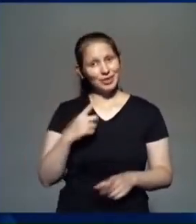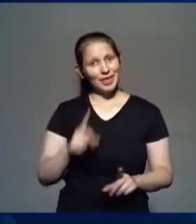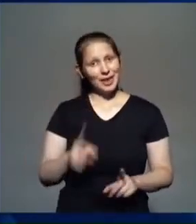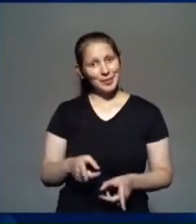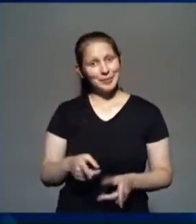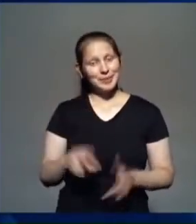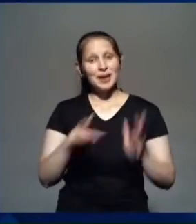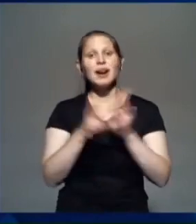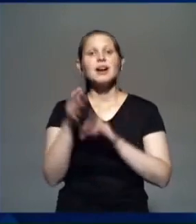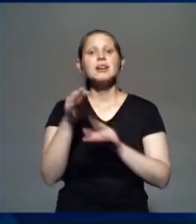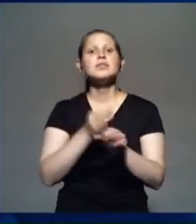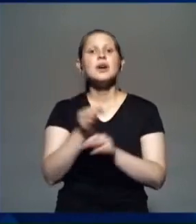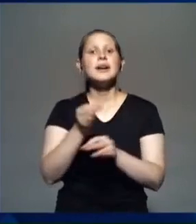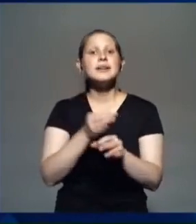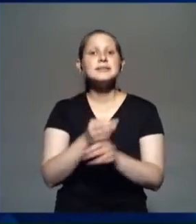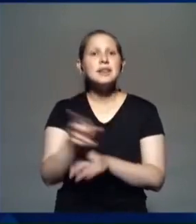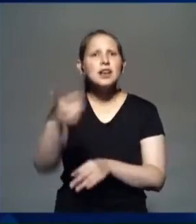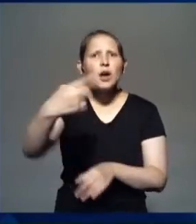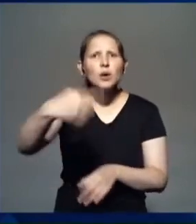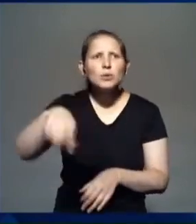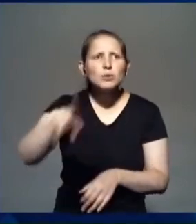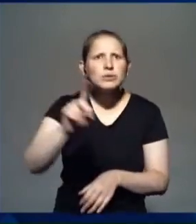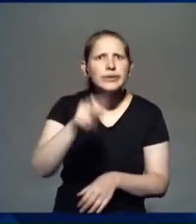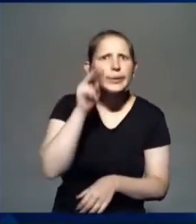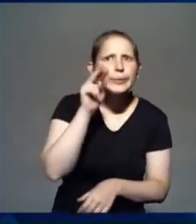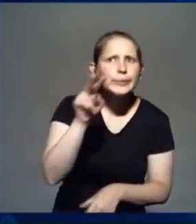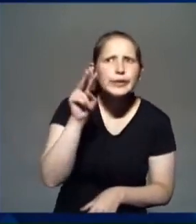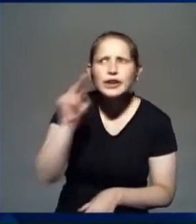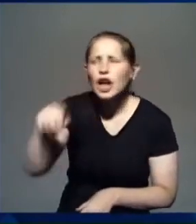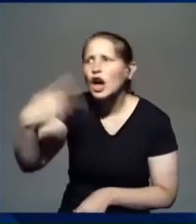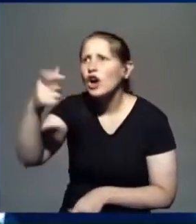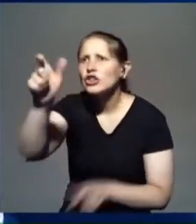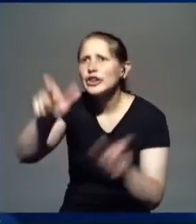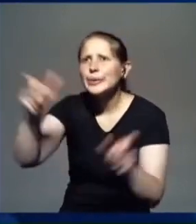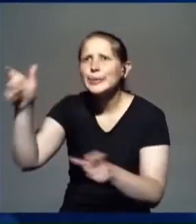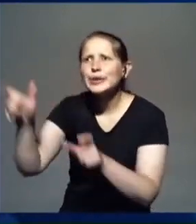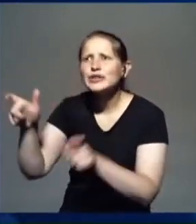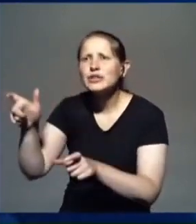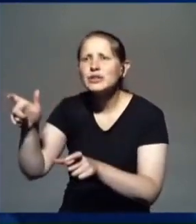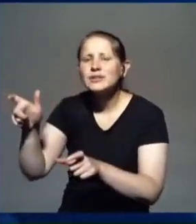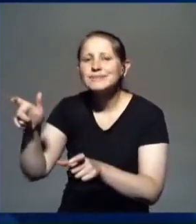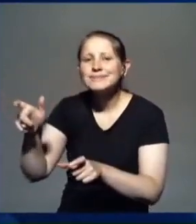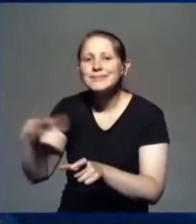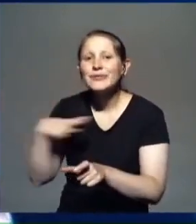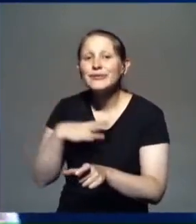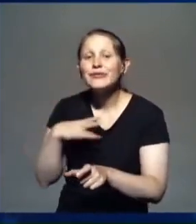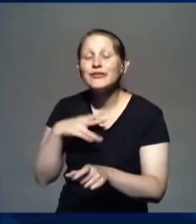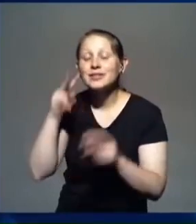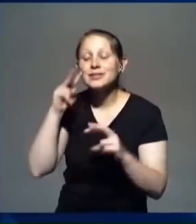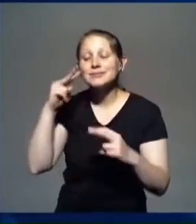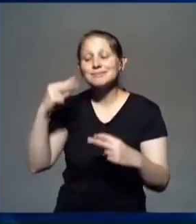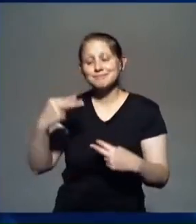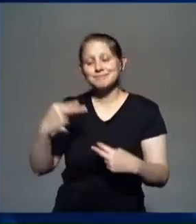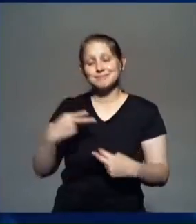en el ojo ajeno, sino mirá la viga en tu propio ojo. Una viga puede tener,